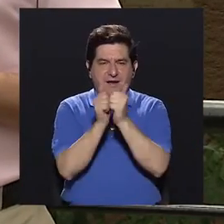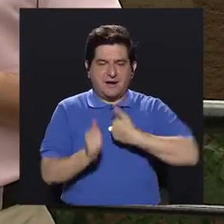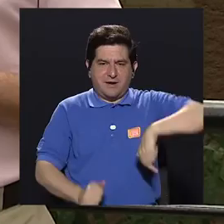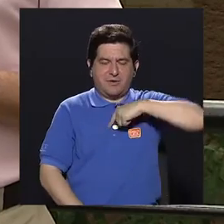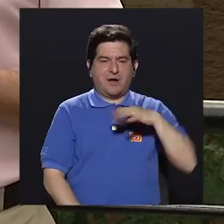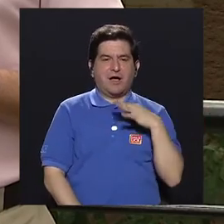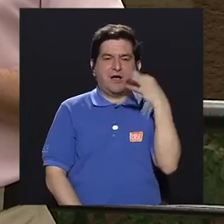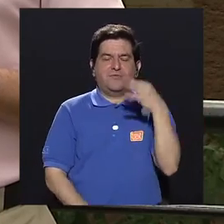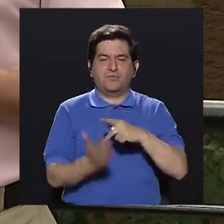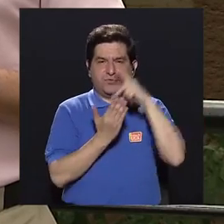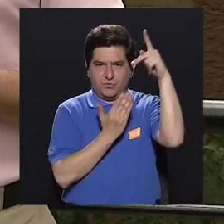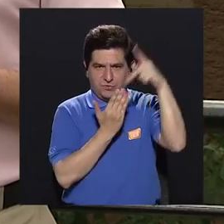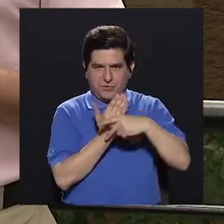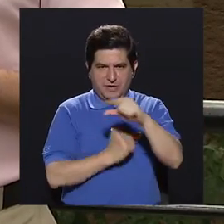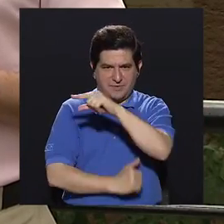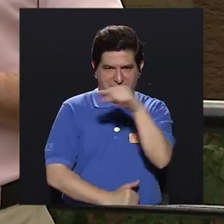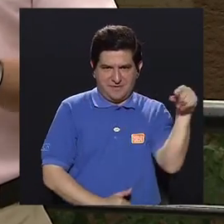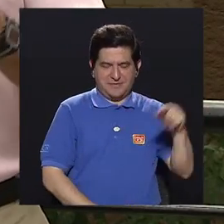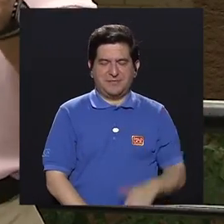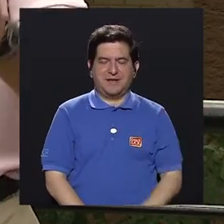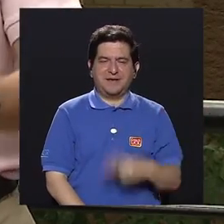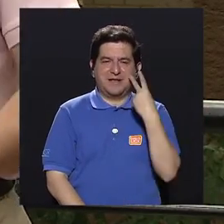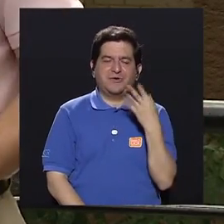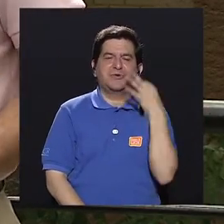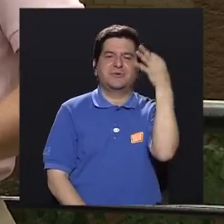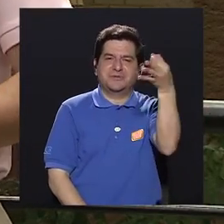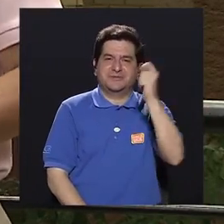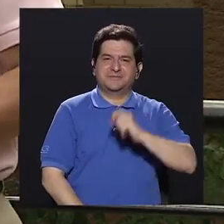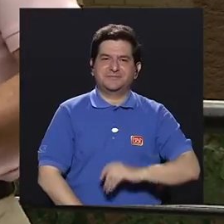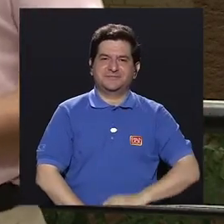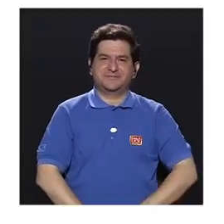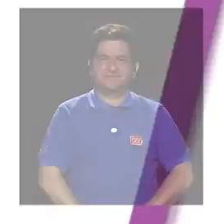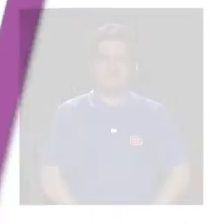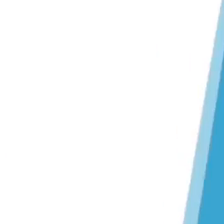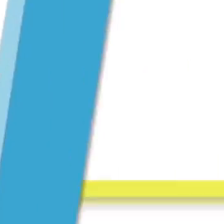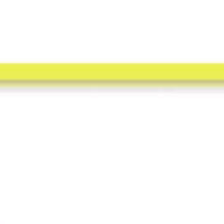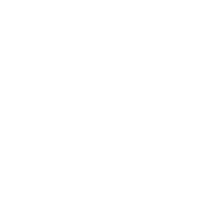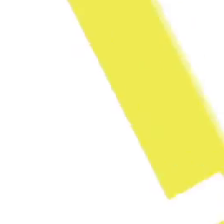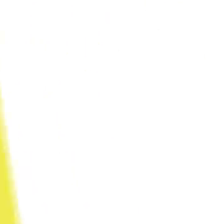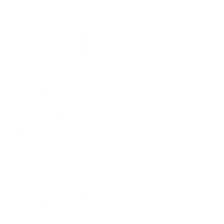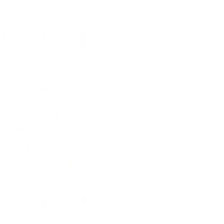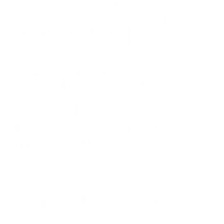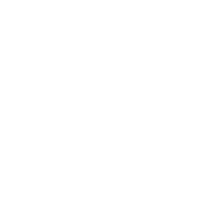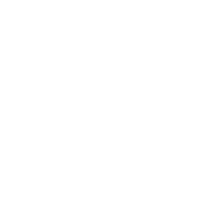acompañen en nuestras transmisiones semanales. Hasta la próxima. Gracias. Gracias.